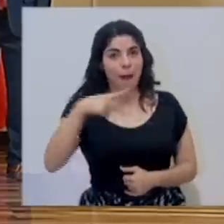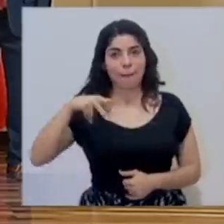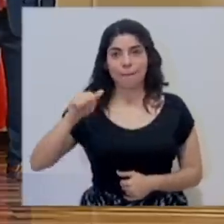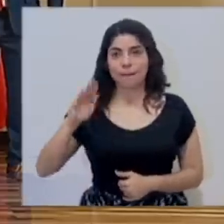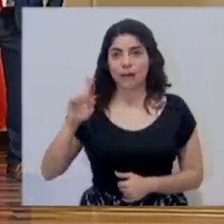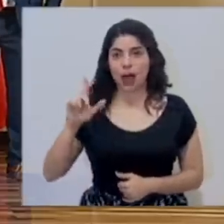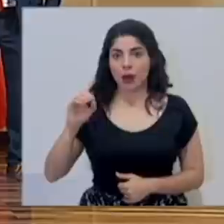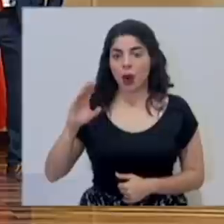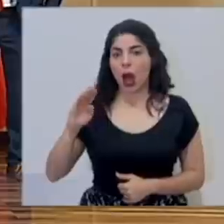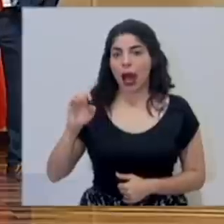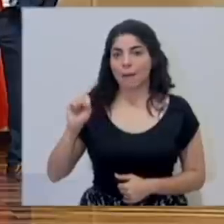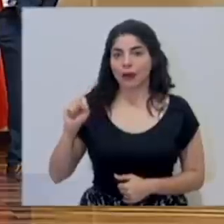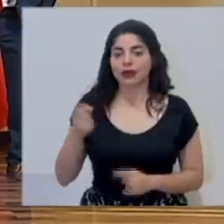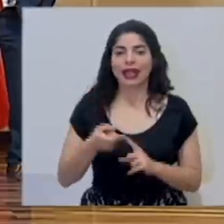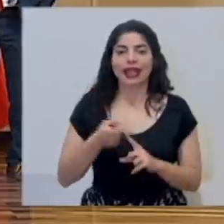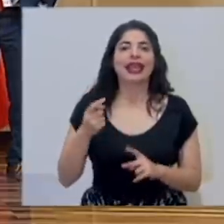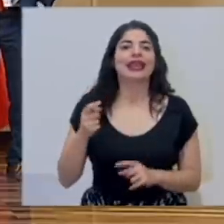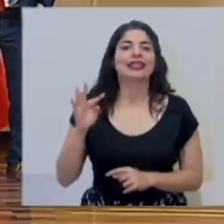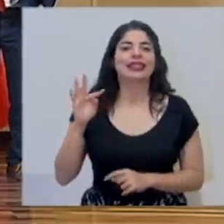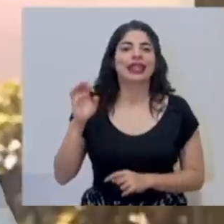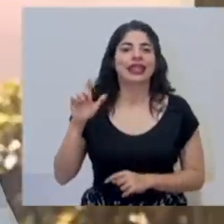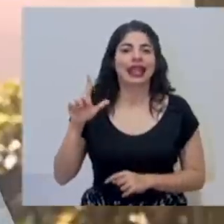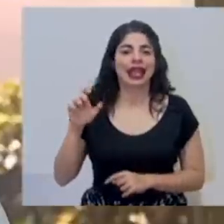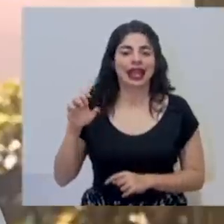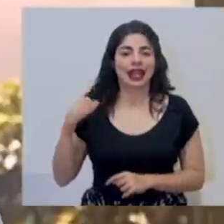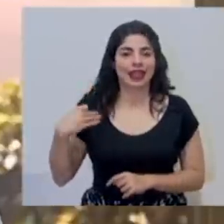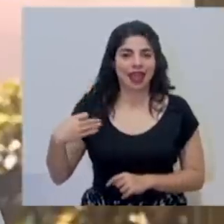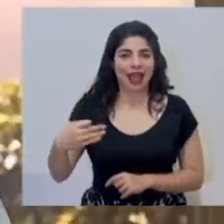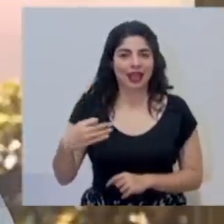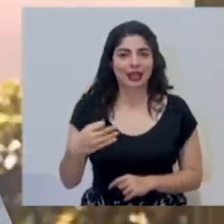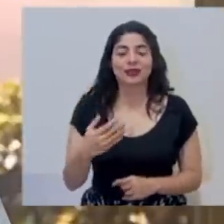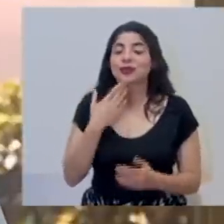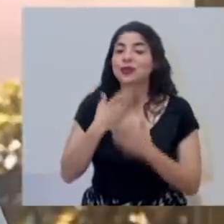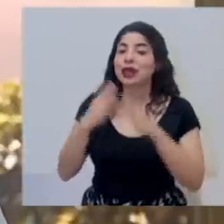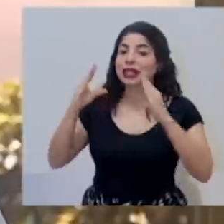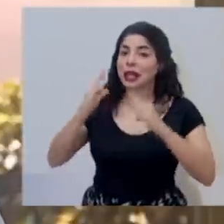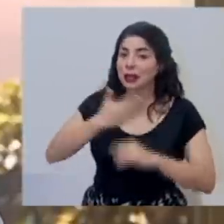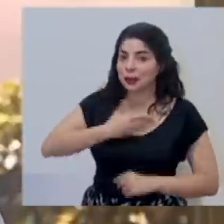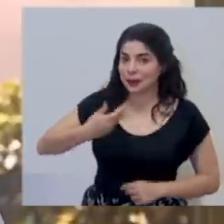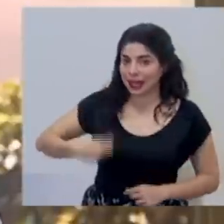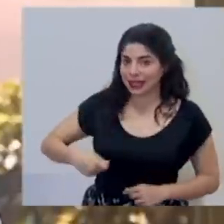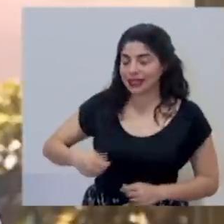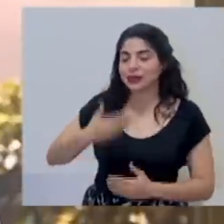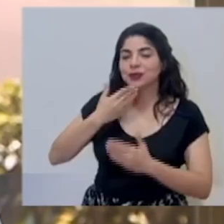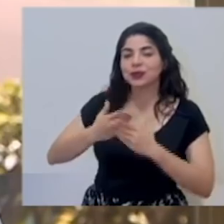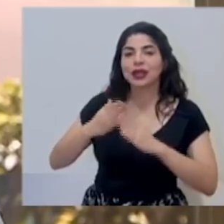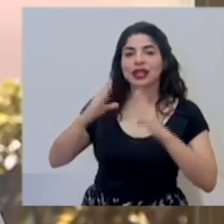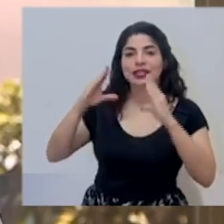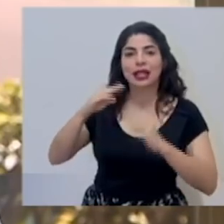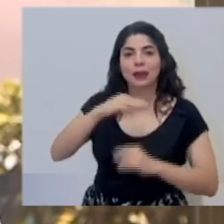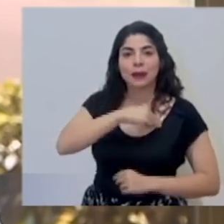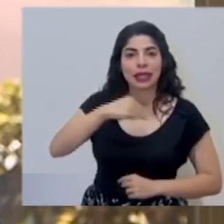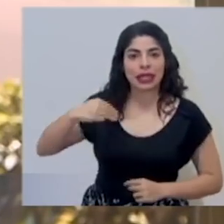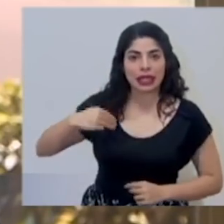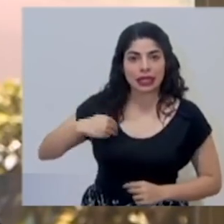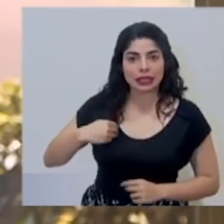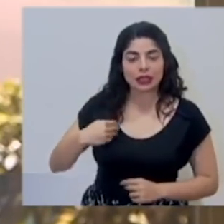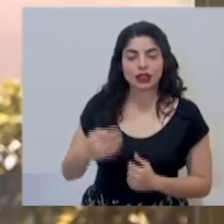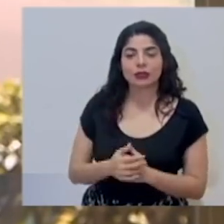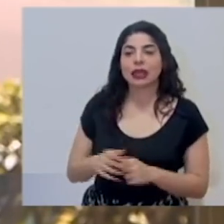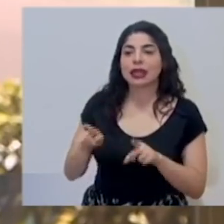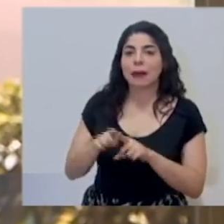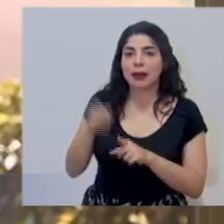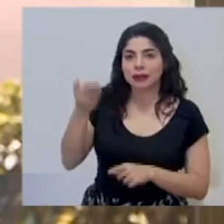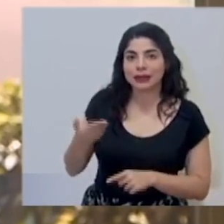a Pablo Campos de Telediario. Muy buenas tardes. Muy buenas tardes, señor presidente de la República. Muy buenas tardes, señor ministro. Y